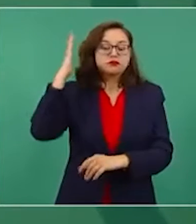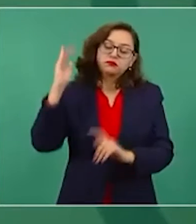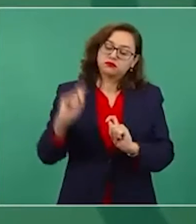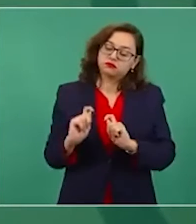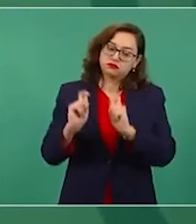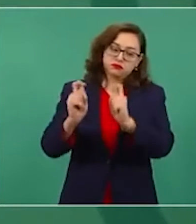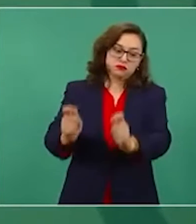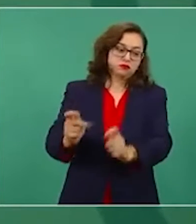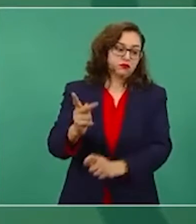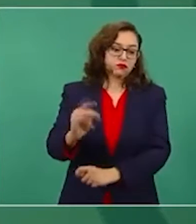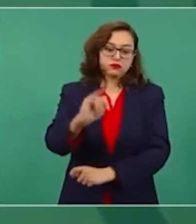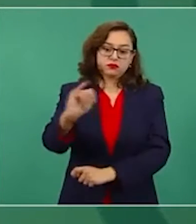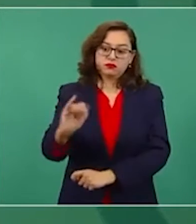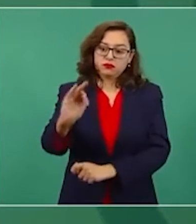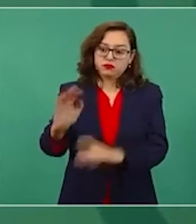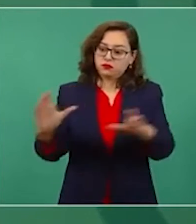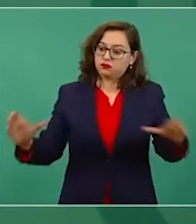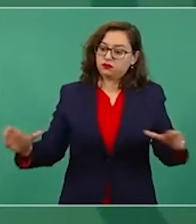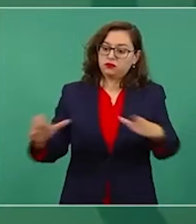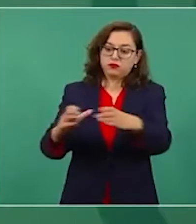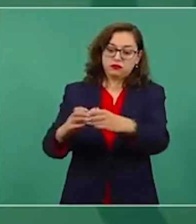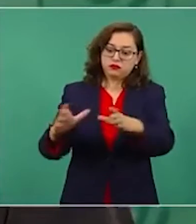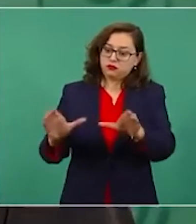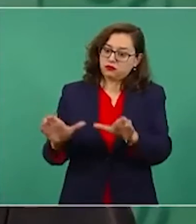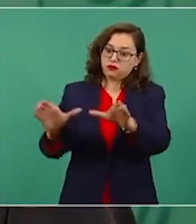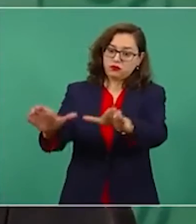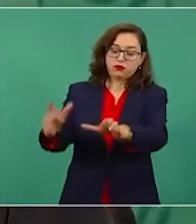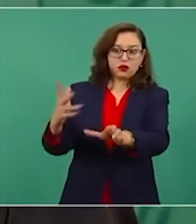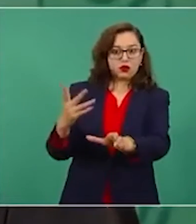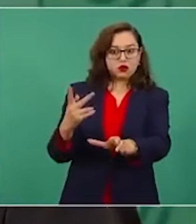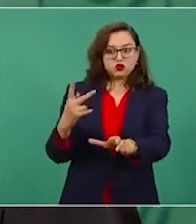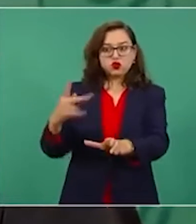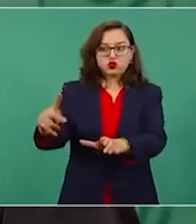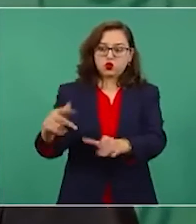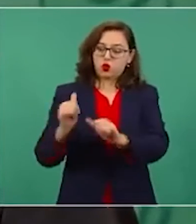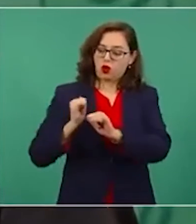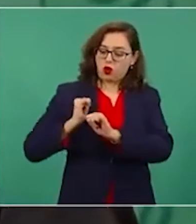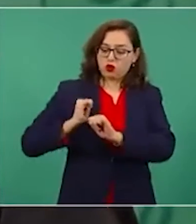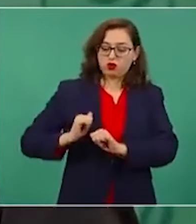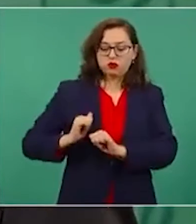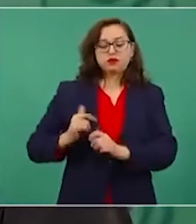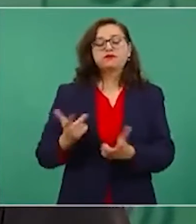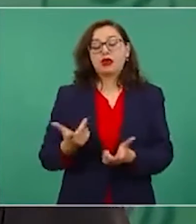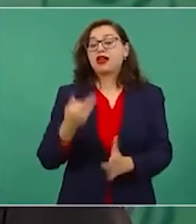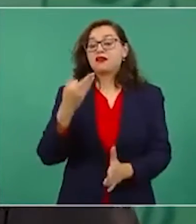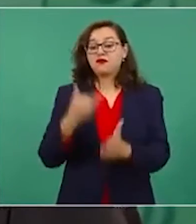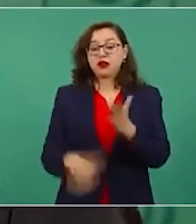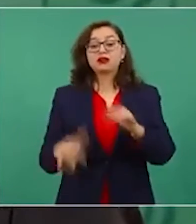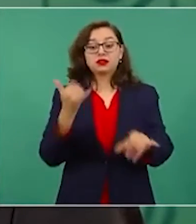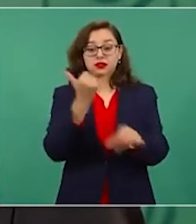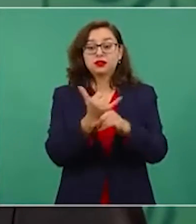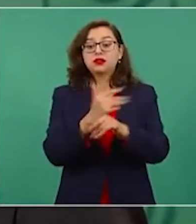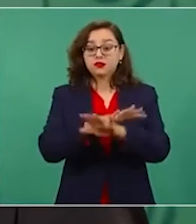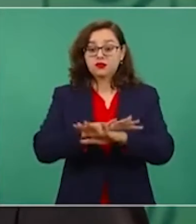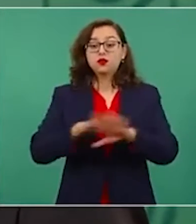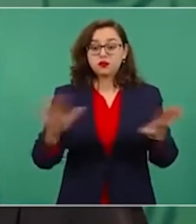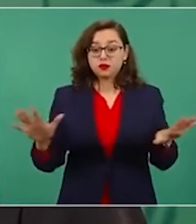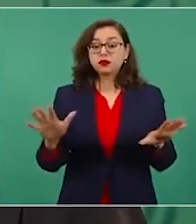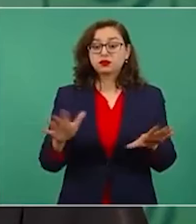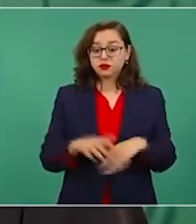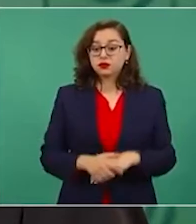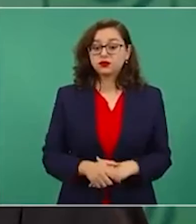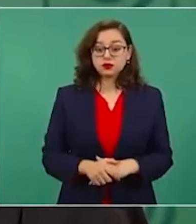Hace falta informar más, orientar más, porque